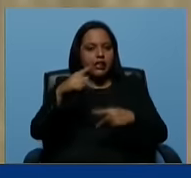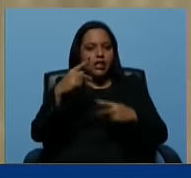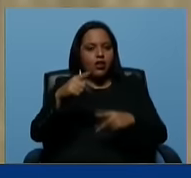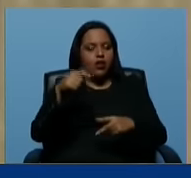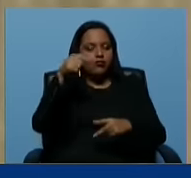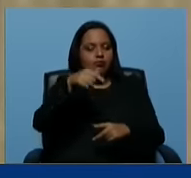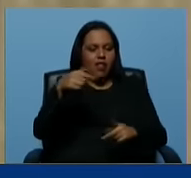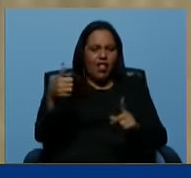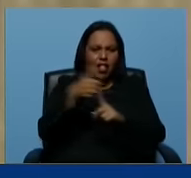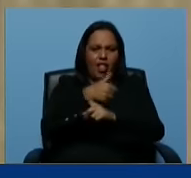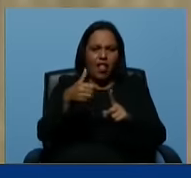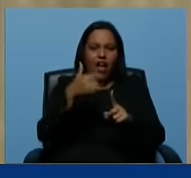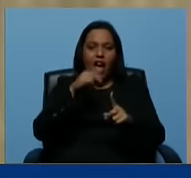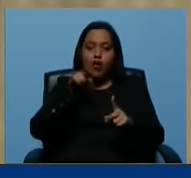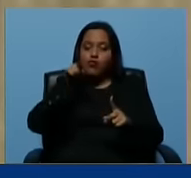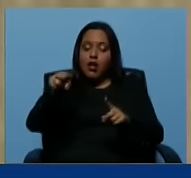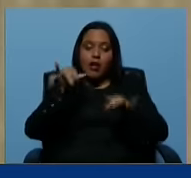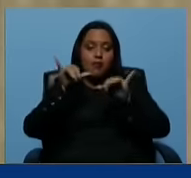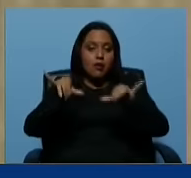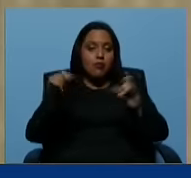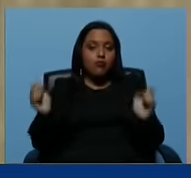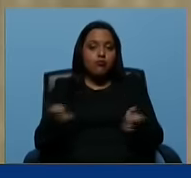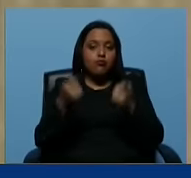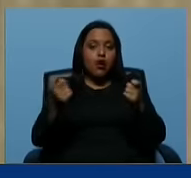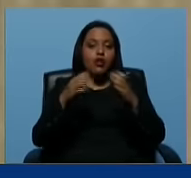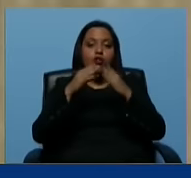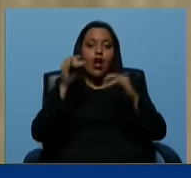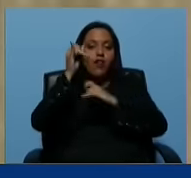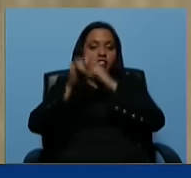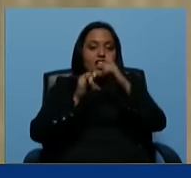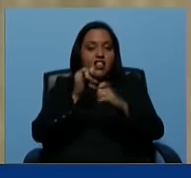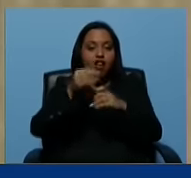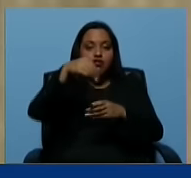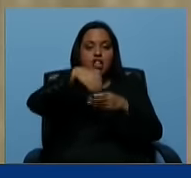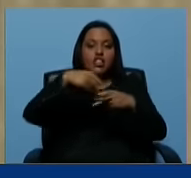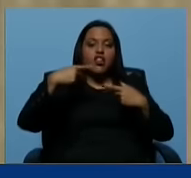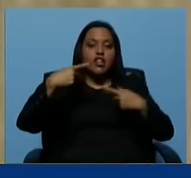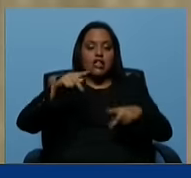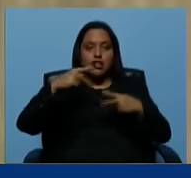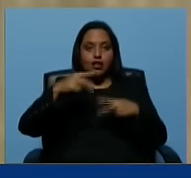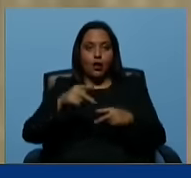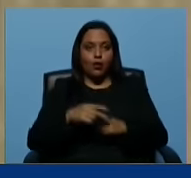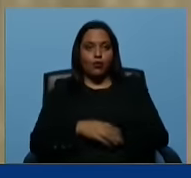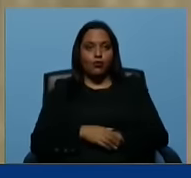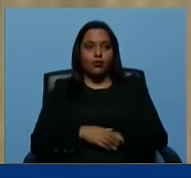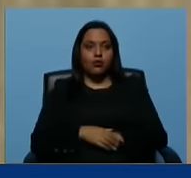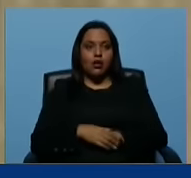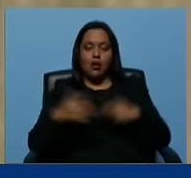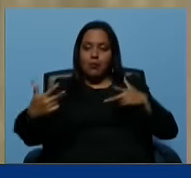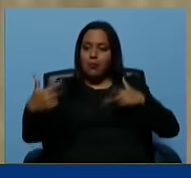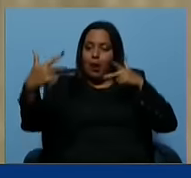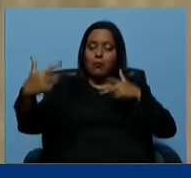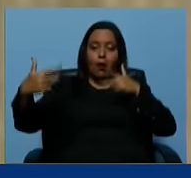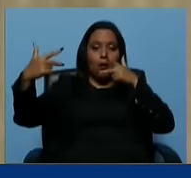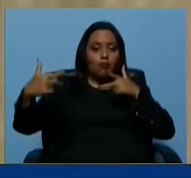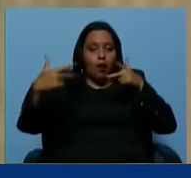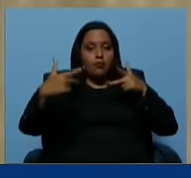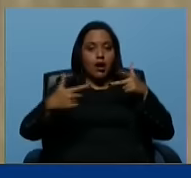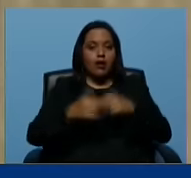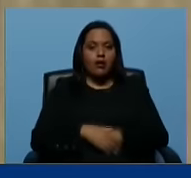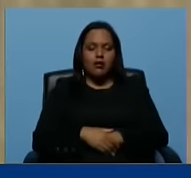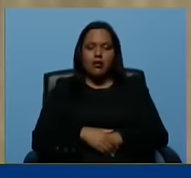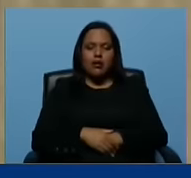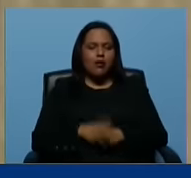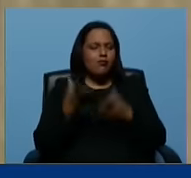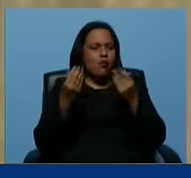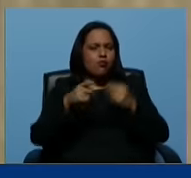violencia vienen de ustedes. Todos esos videos son de TikTok que se transmitieron en vivo y directo por miles